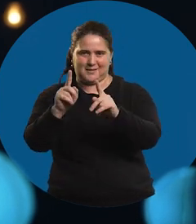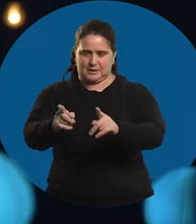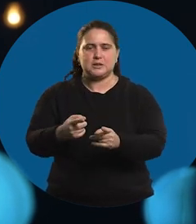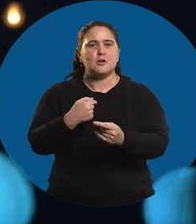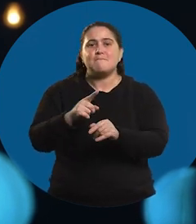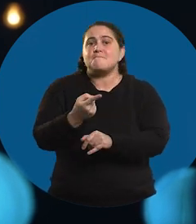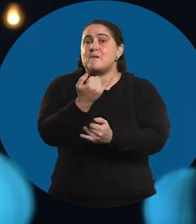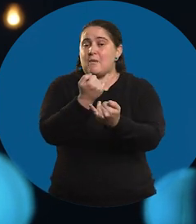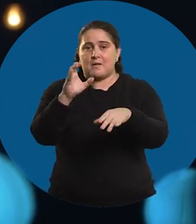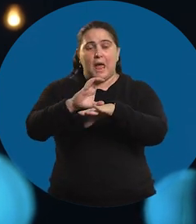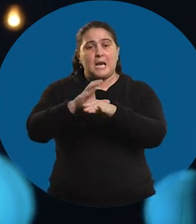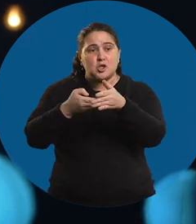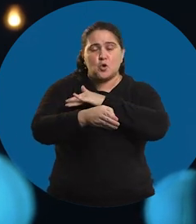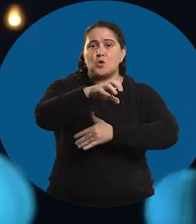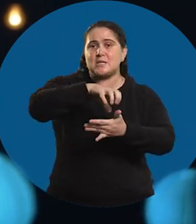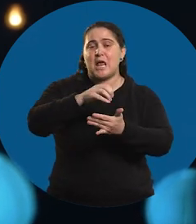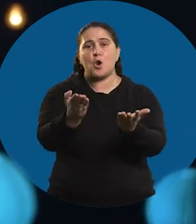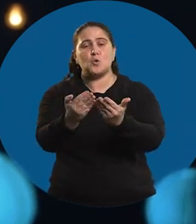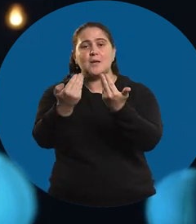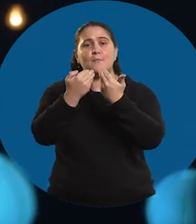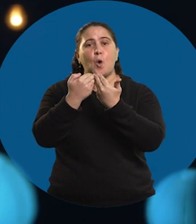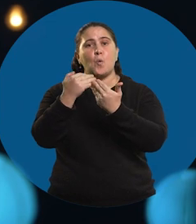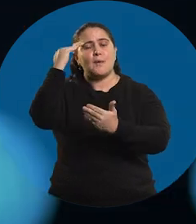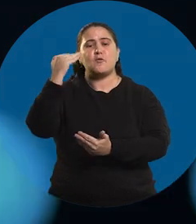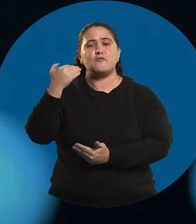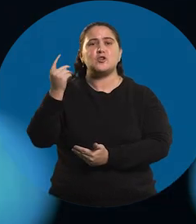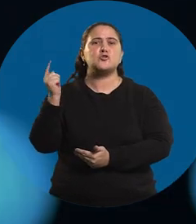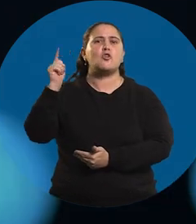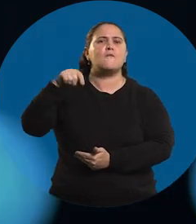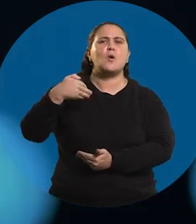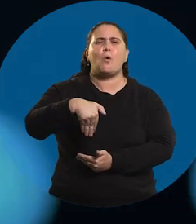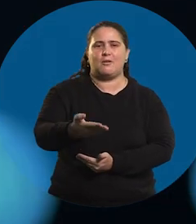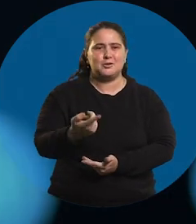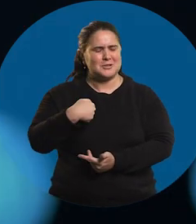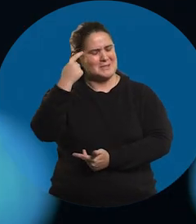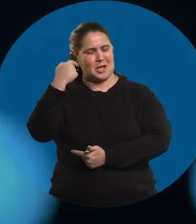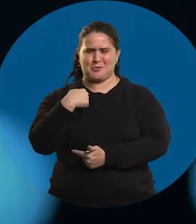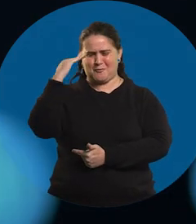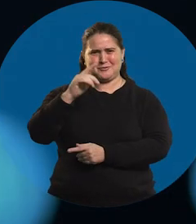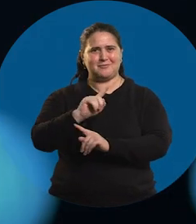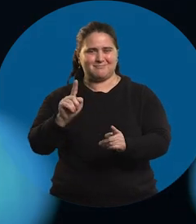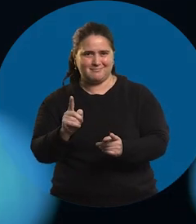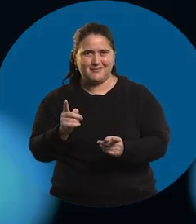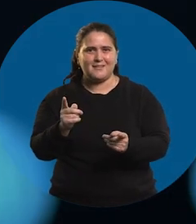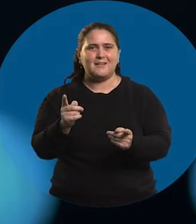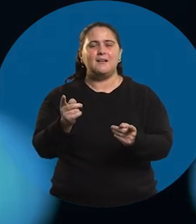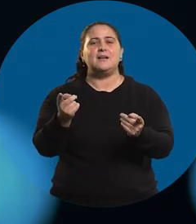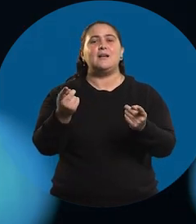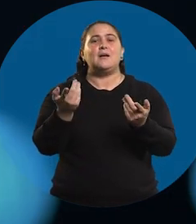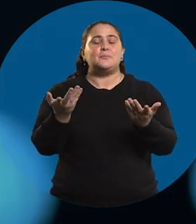los chiquilines me dicen, ¿cuándo viene el profesor? Es como que no se asocia, que yo sea el profesor.